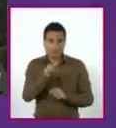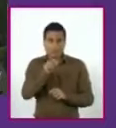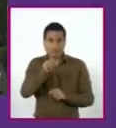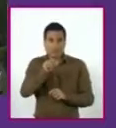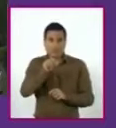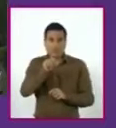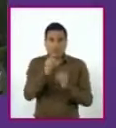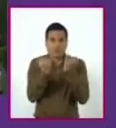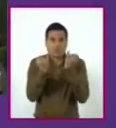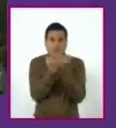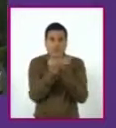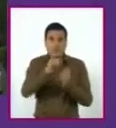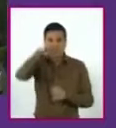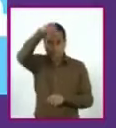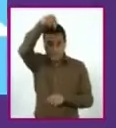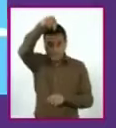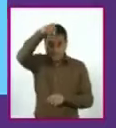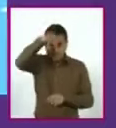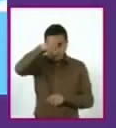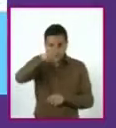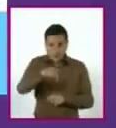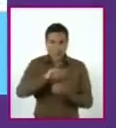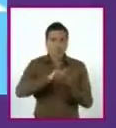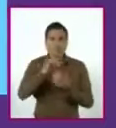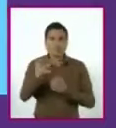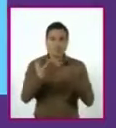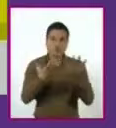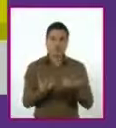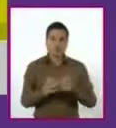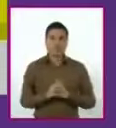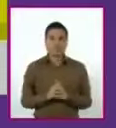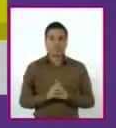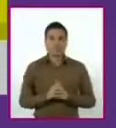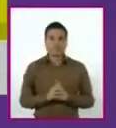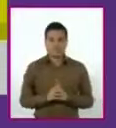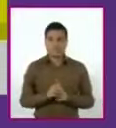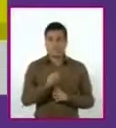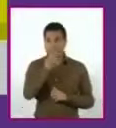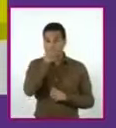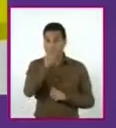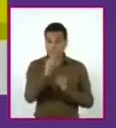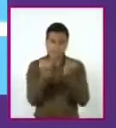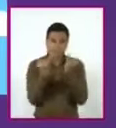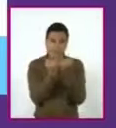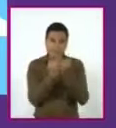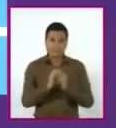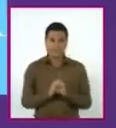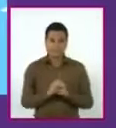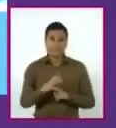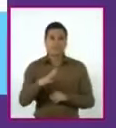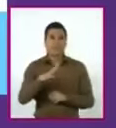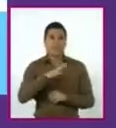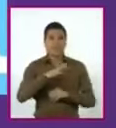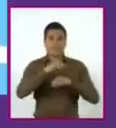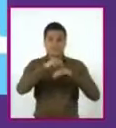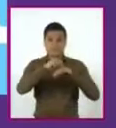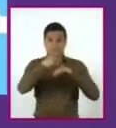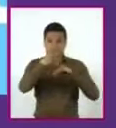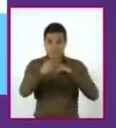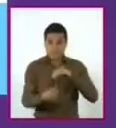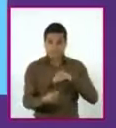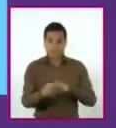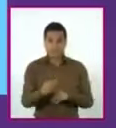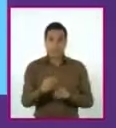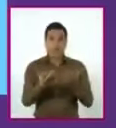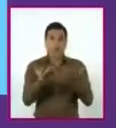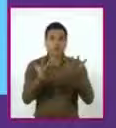vertical descendente. La aceleración constante en la caída libre es la aceleración de la gravedad, que se representa